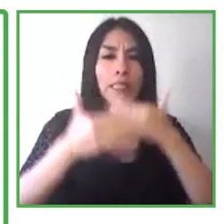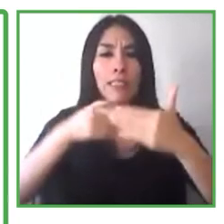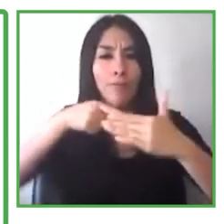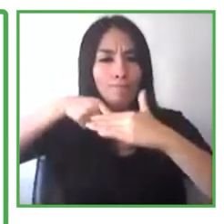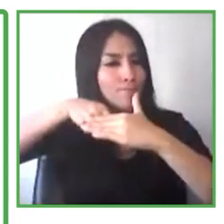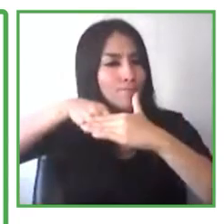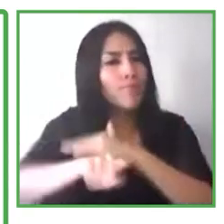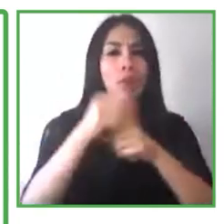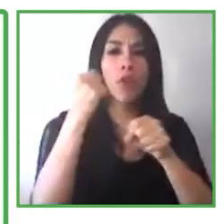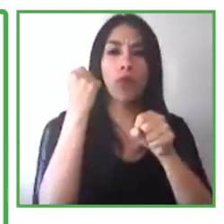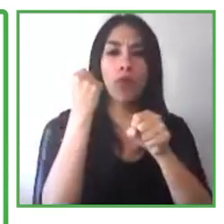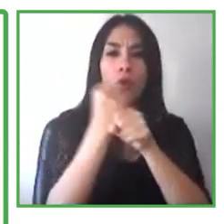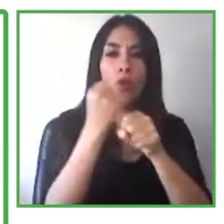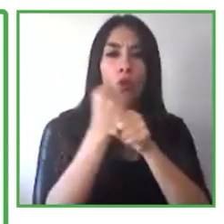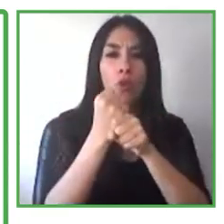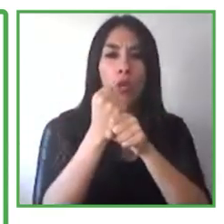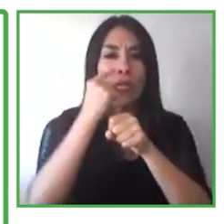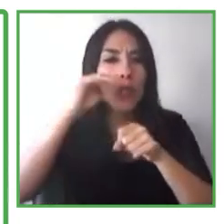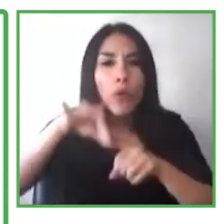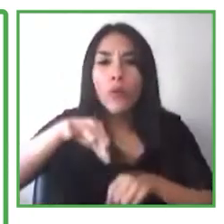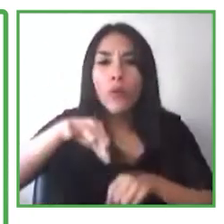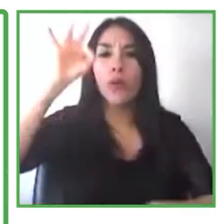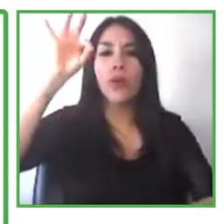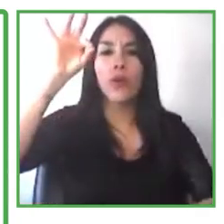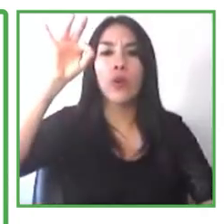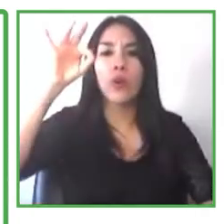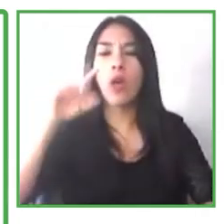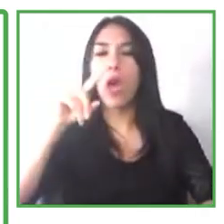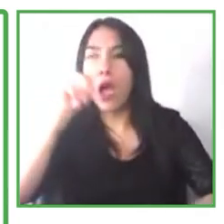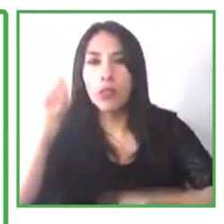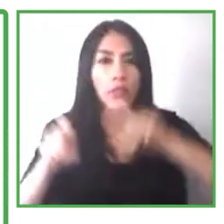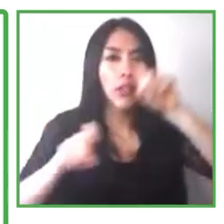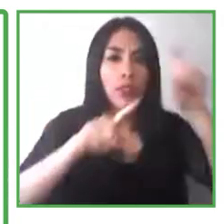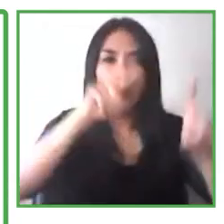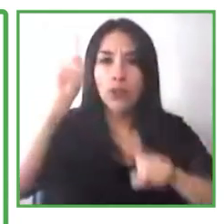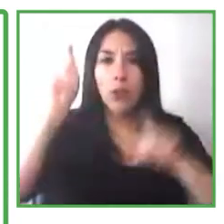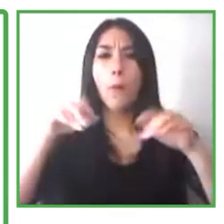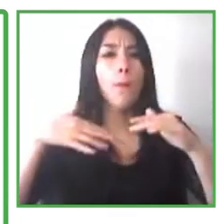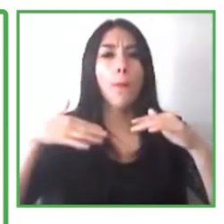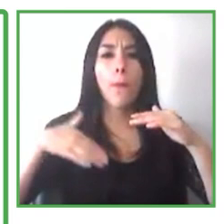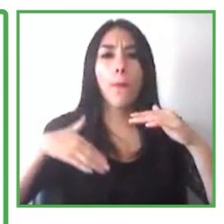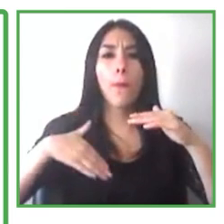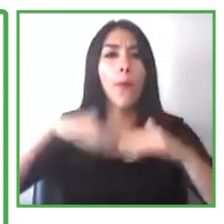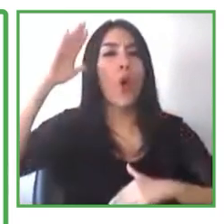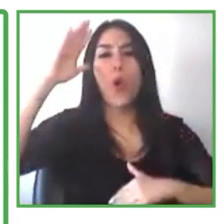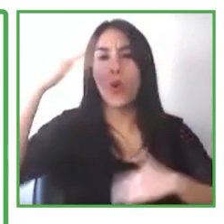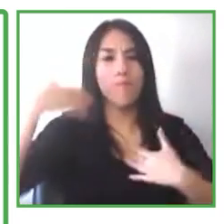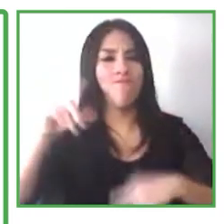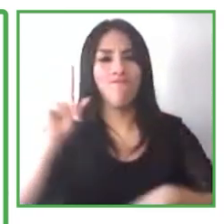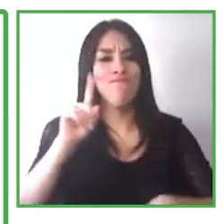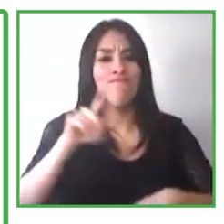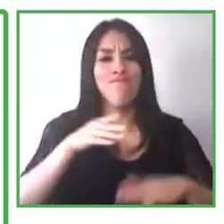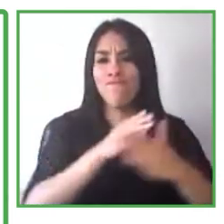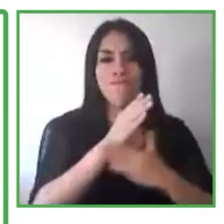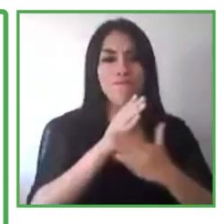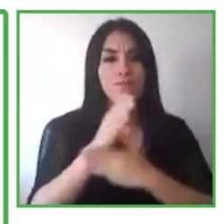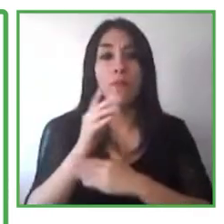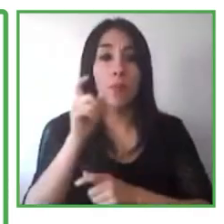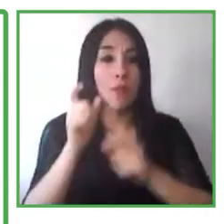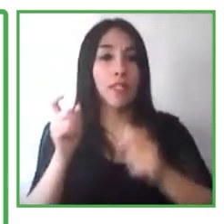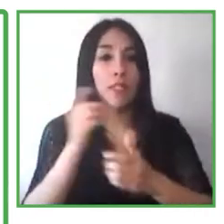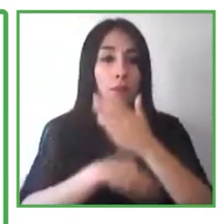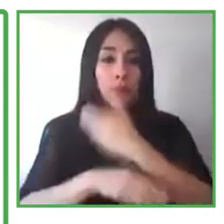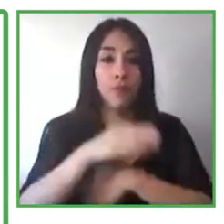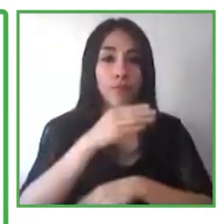procesos de entrevista, a menudo no son accesibles para las personas con discapacidades. Pero incluso una vez que sobrepasemos estos temas,